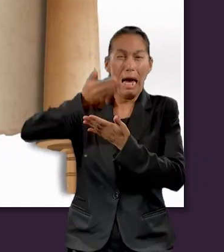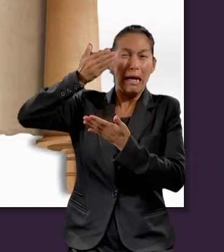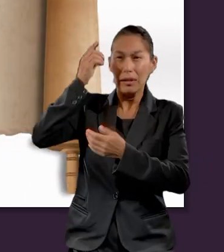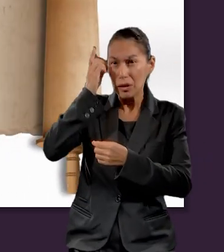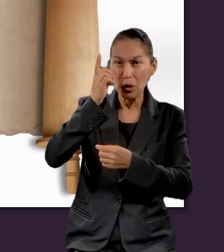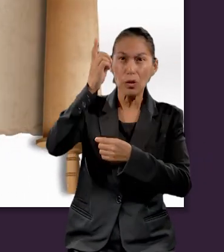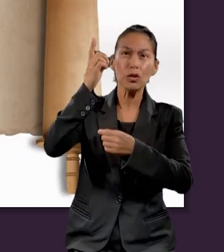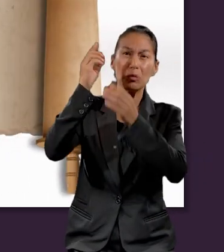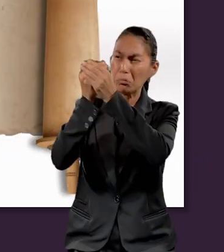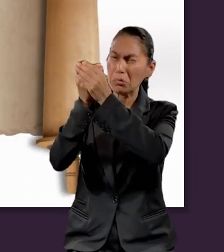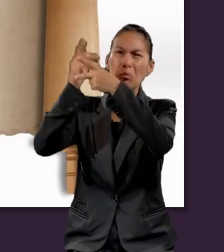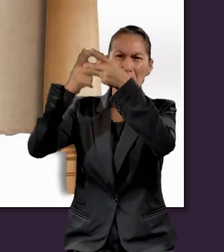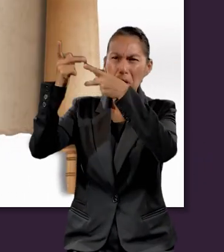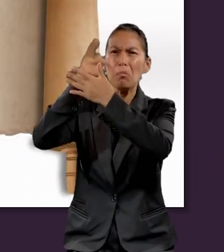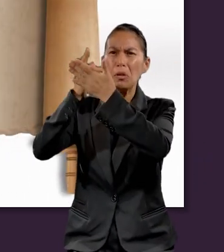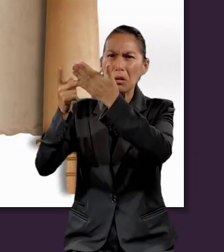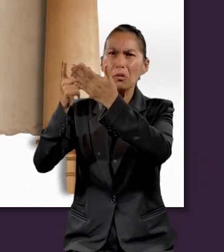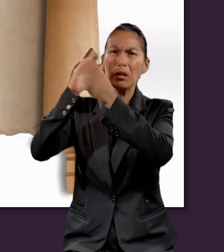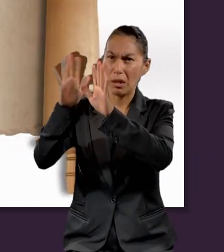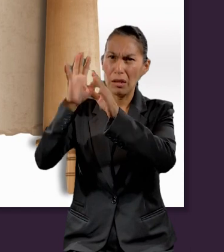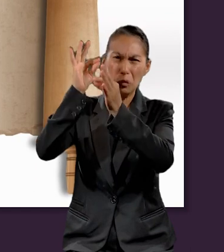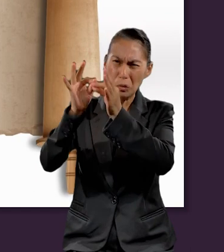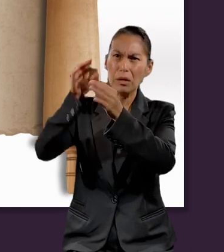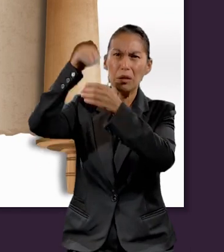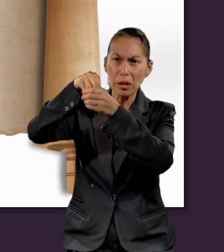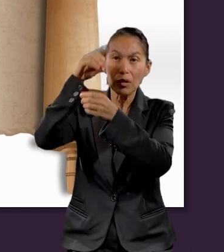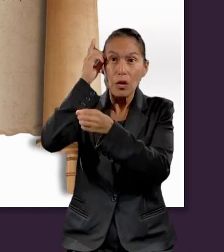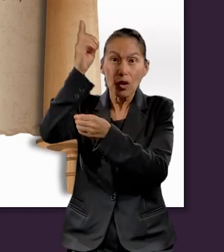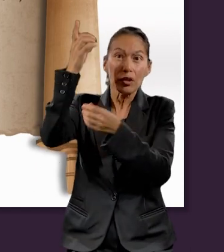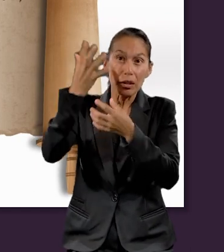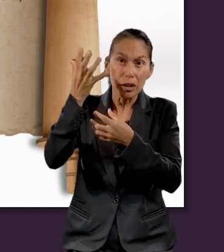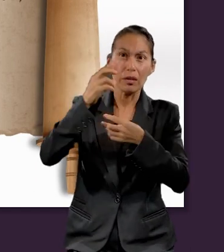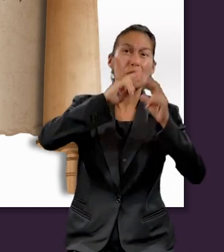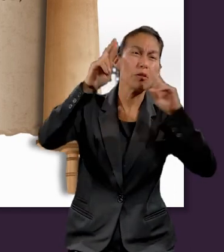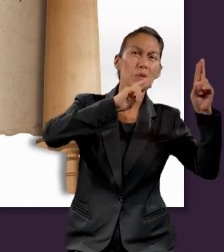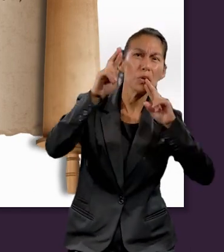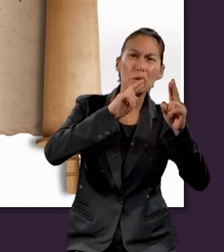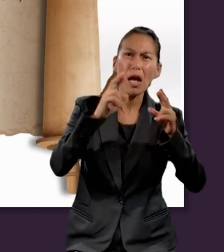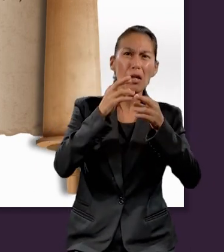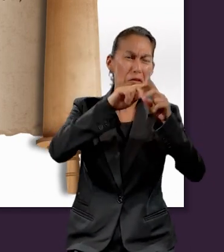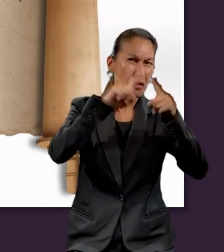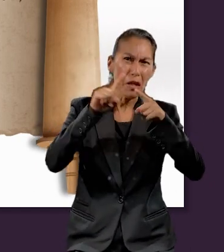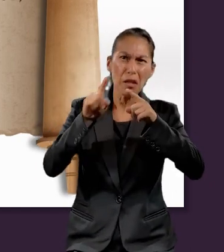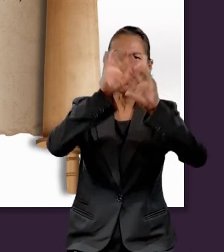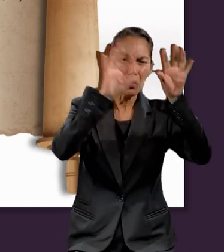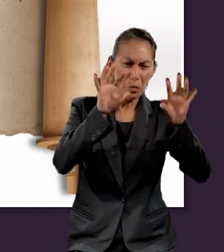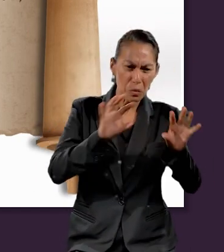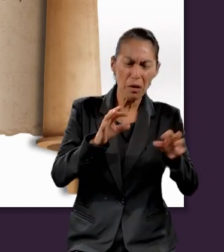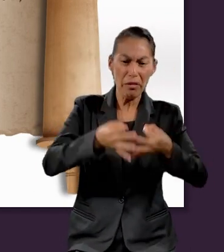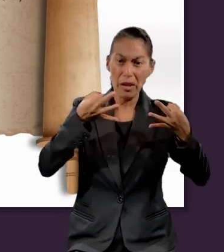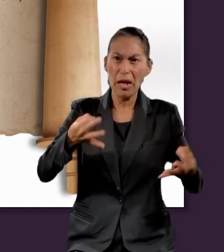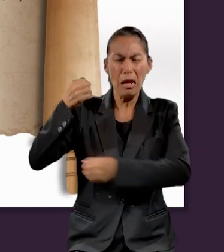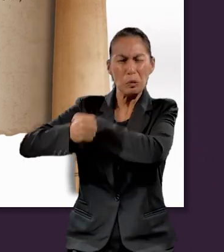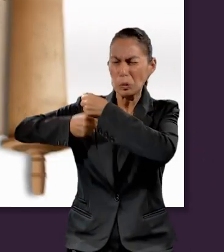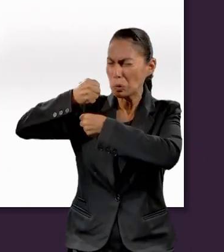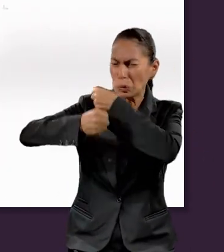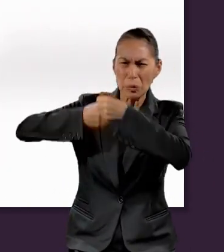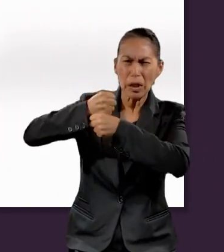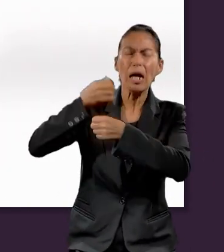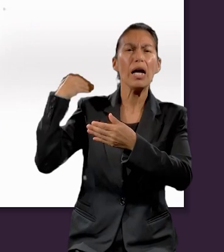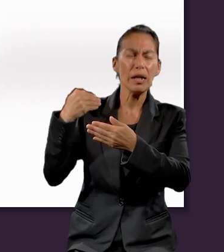y de aclarar a todos la dispensación del misterio escondido desde los siglos en Dios, quien creó todas las cosas.